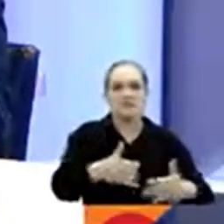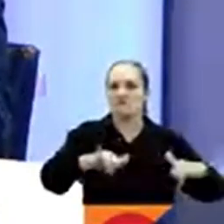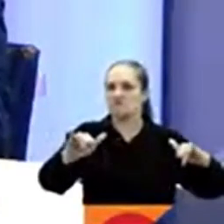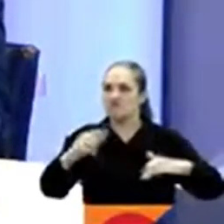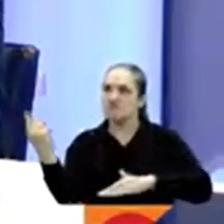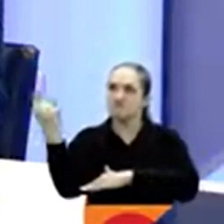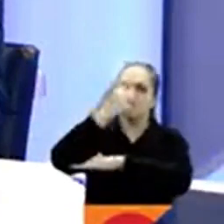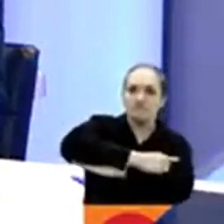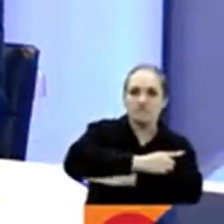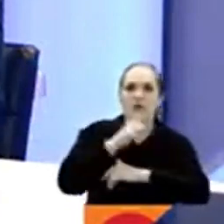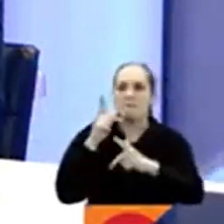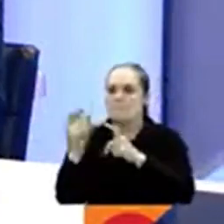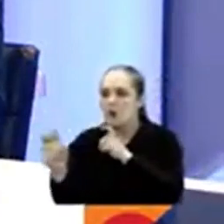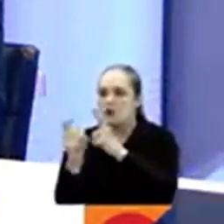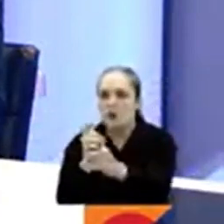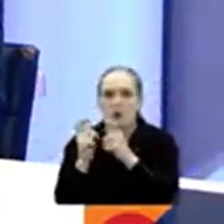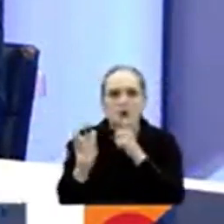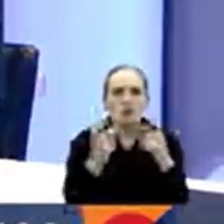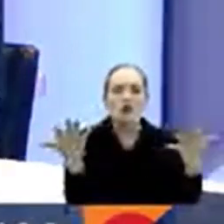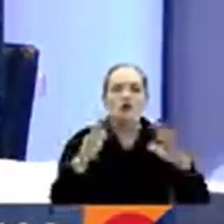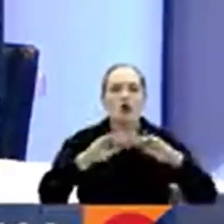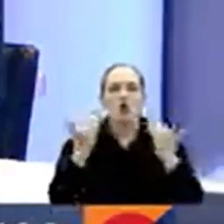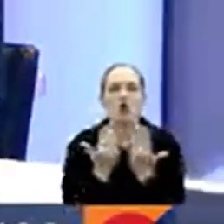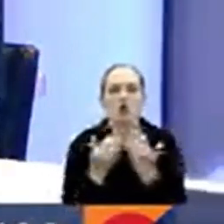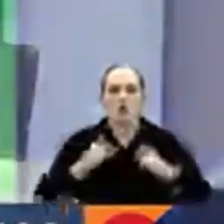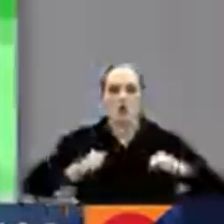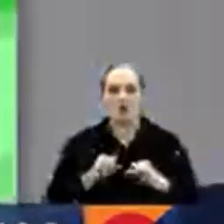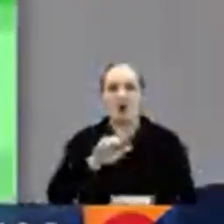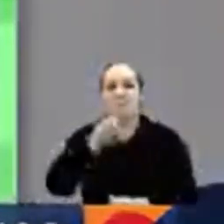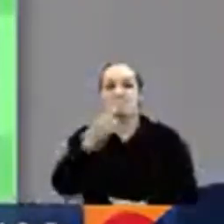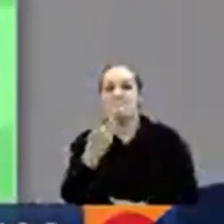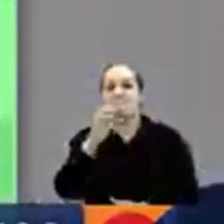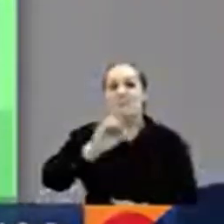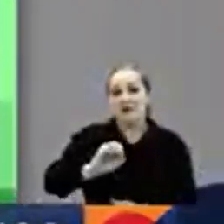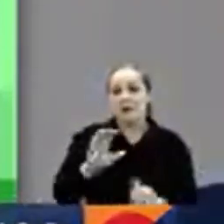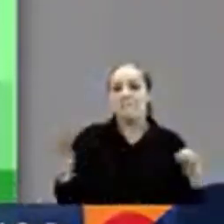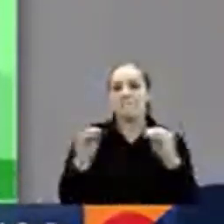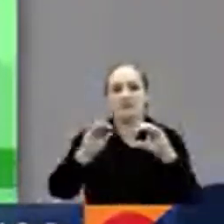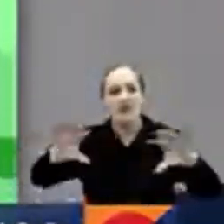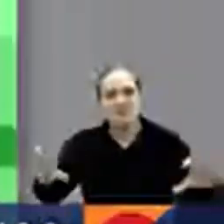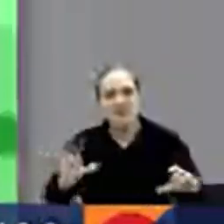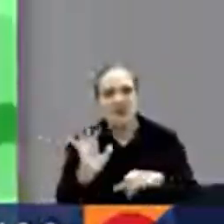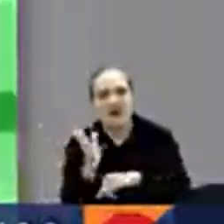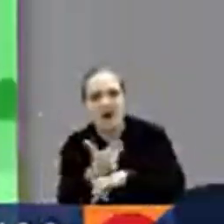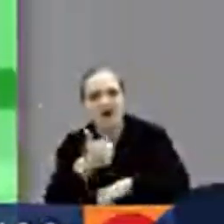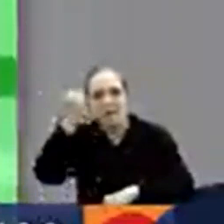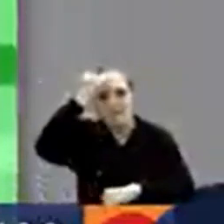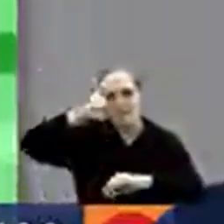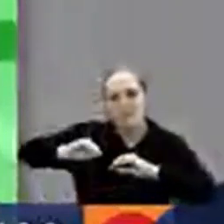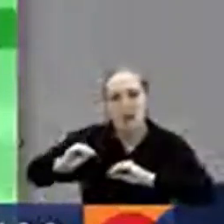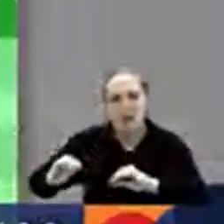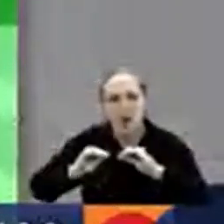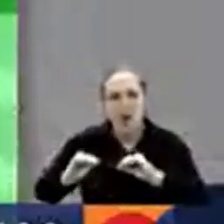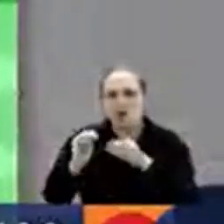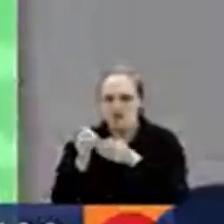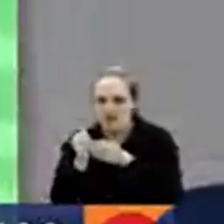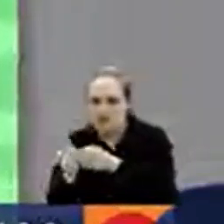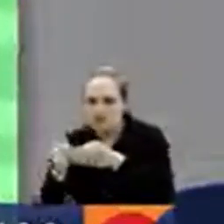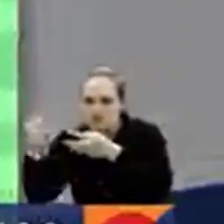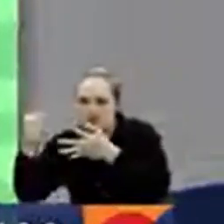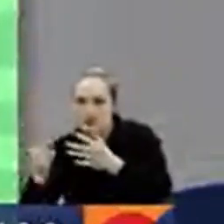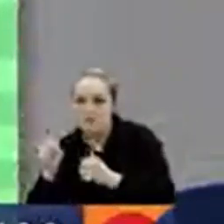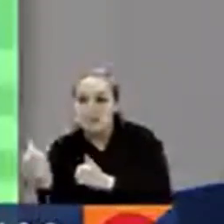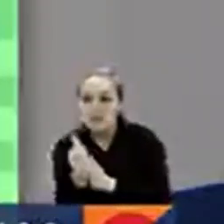jornada de vacunación en 20 colegios de la ciudad. En la jornada también habrá actividades artísticas y pedagógicas y de orientación frente al